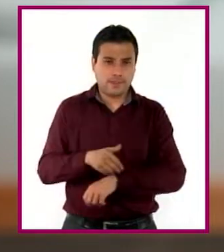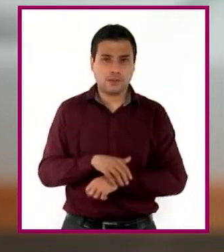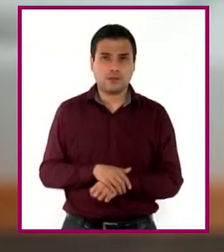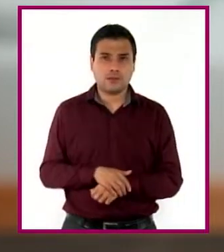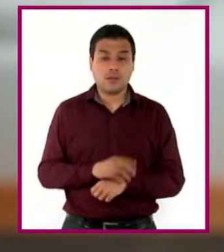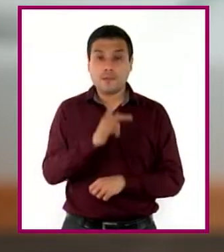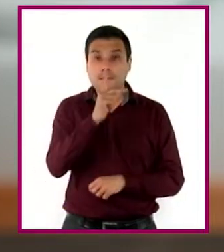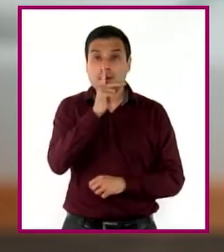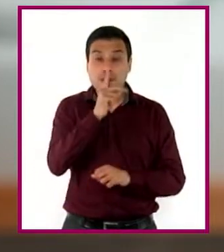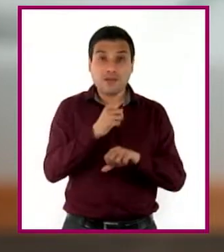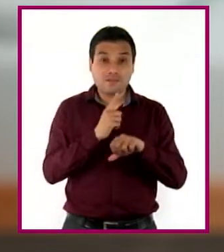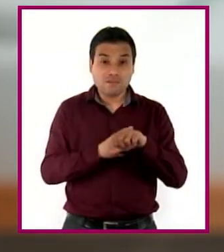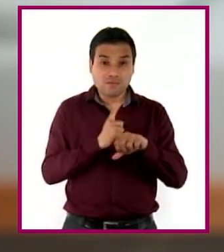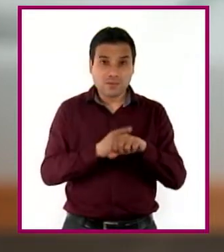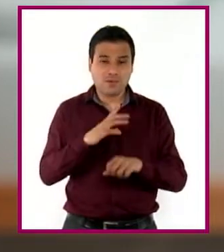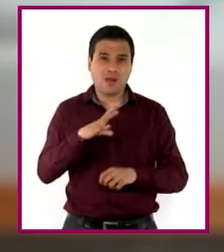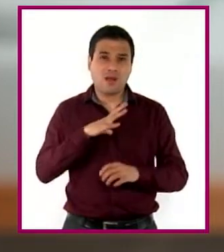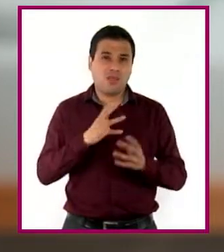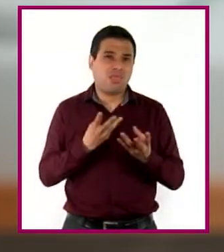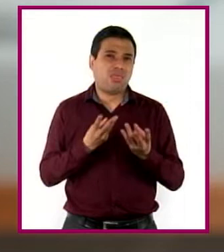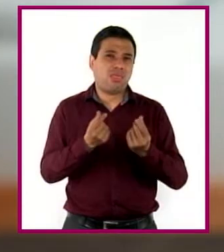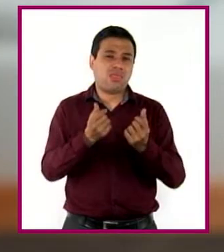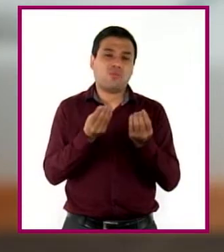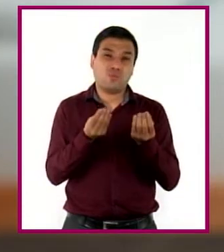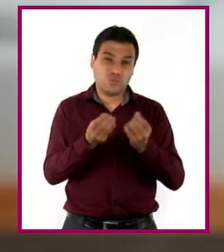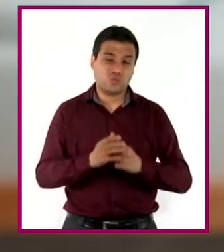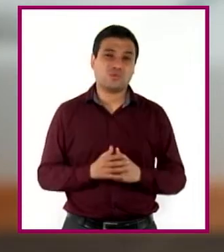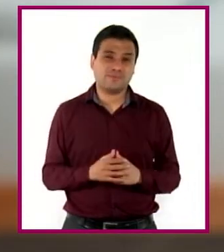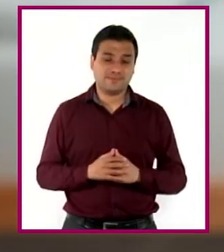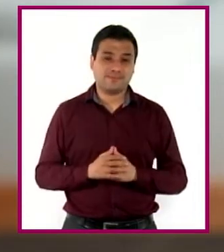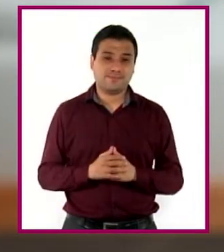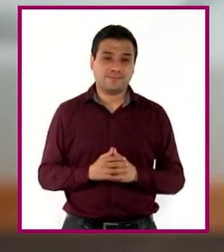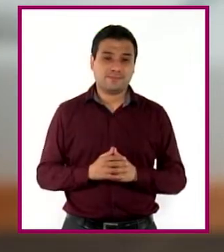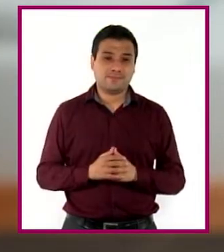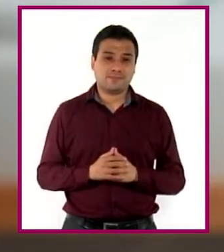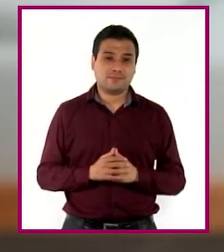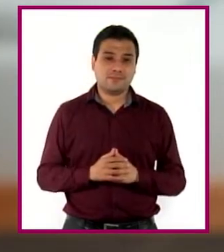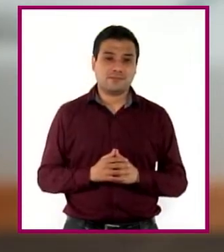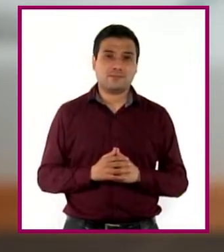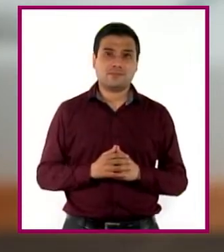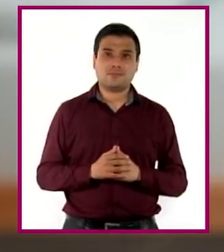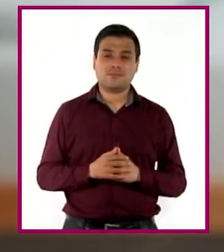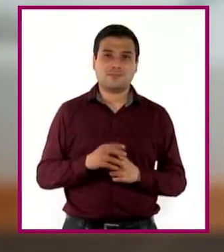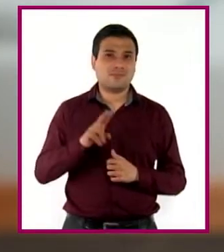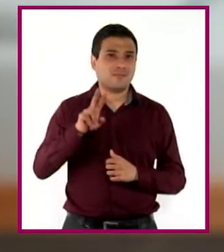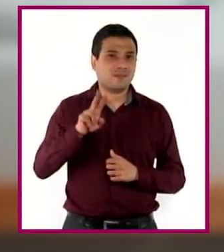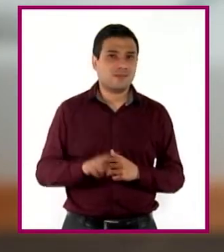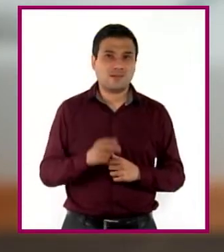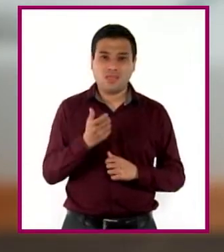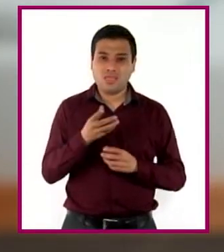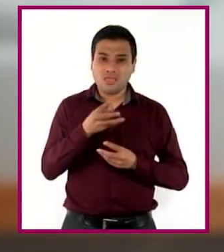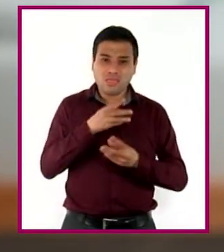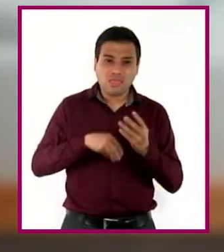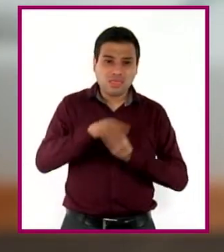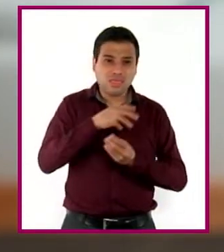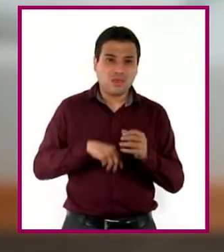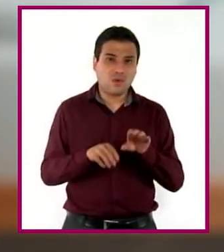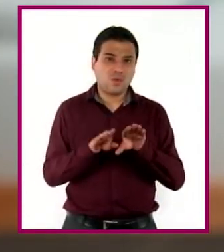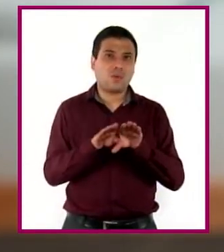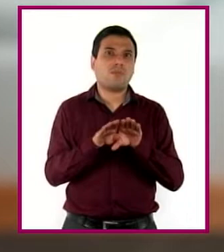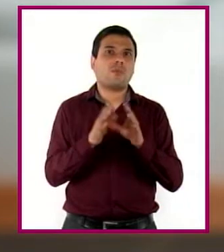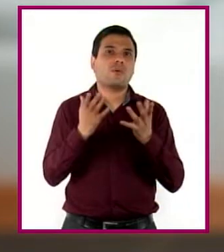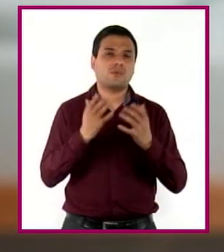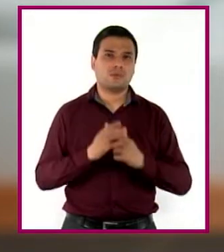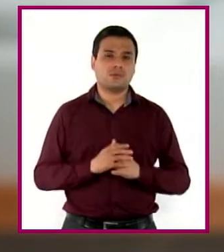de su enfermedad, hubo muchos gastos que no estaban contemplados. Y todo va a ser muy apretado durante los próximos meses. Quizá incluso años.